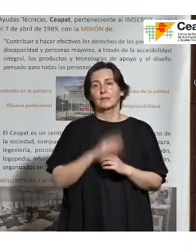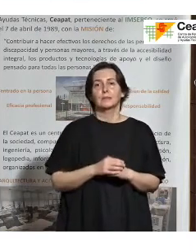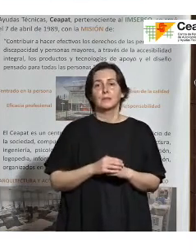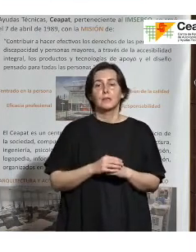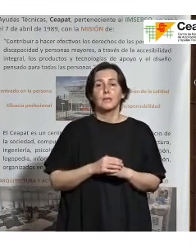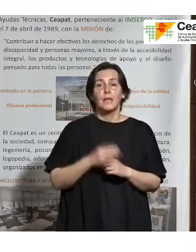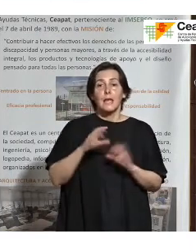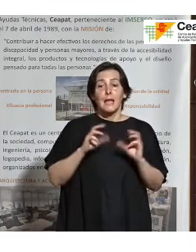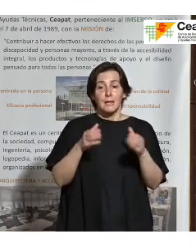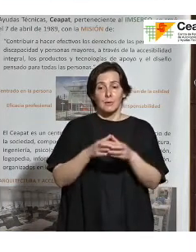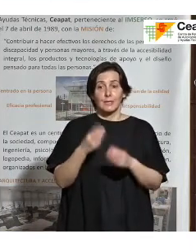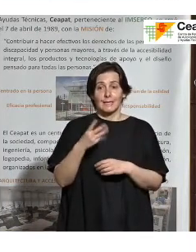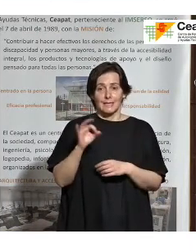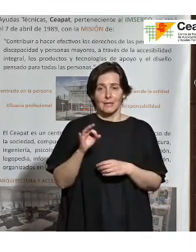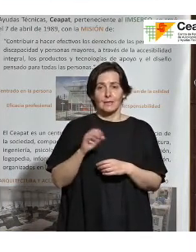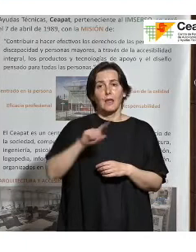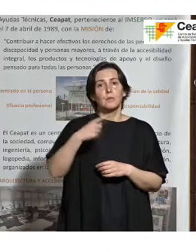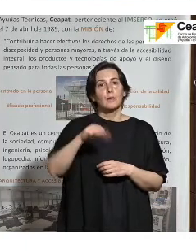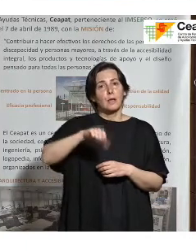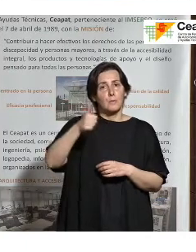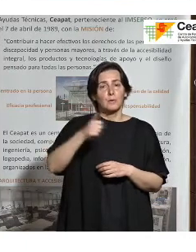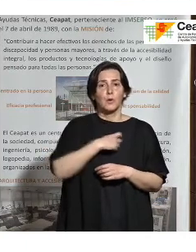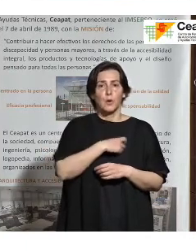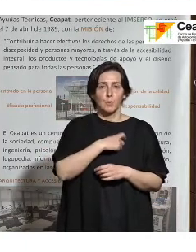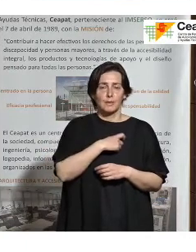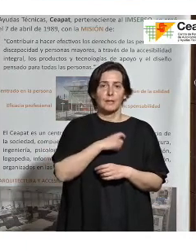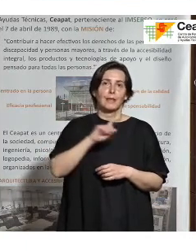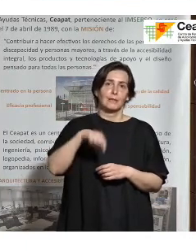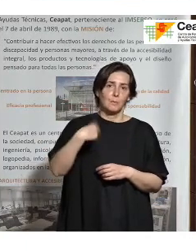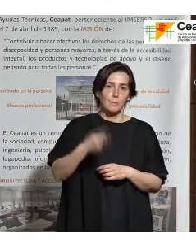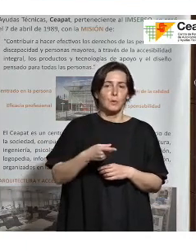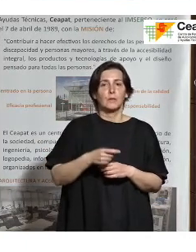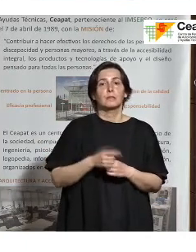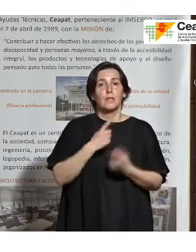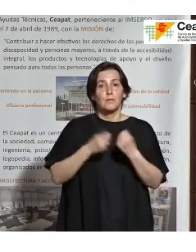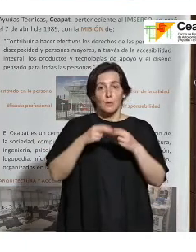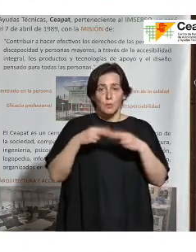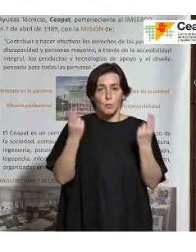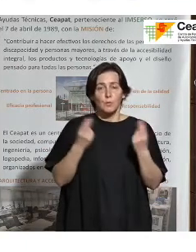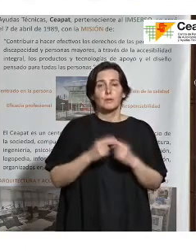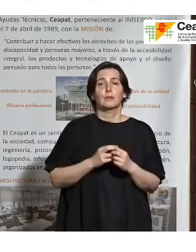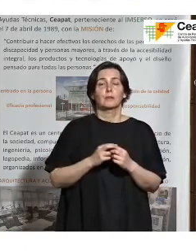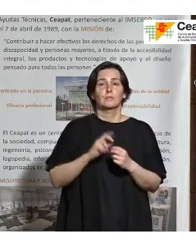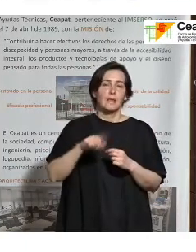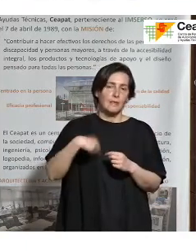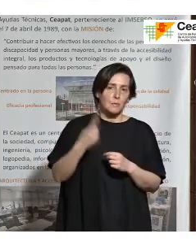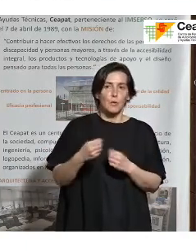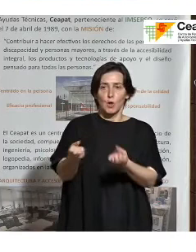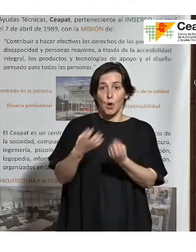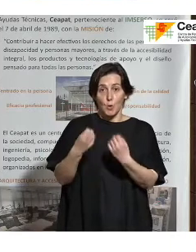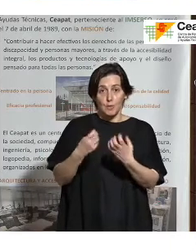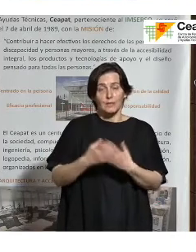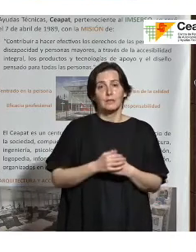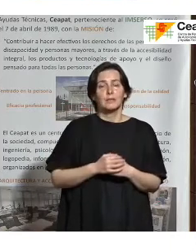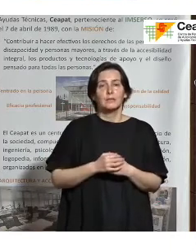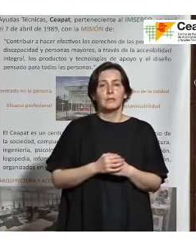después de las 30 reuniones, después de la aprobación por el comité, después de la información pública, después de los comentarios que se recibieron,